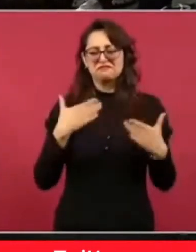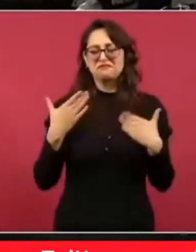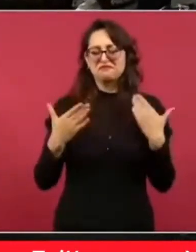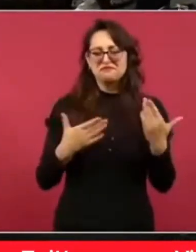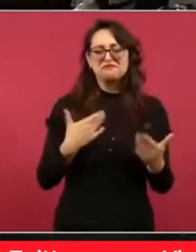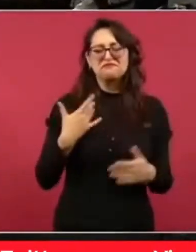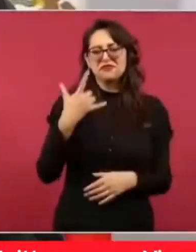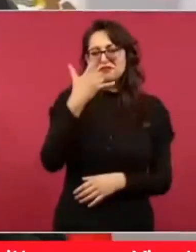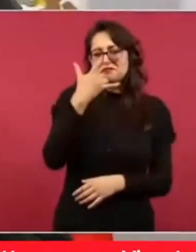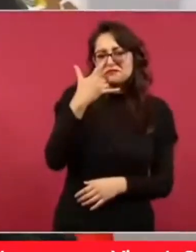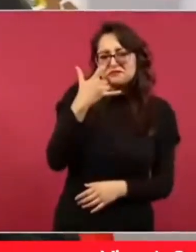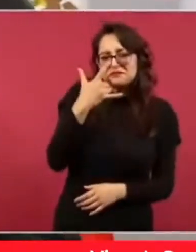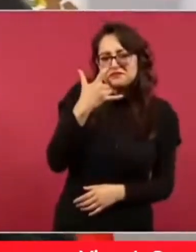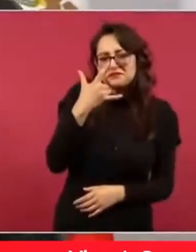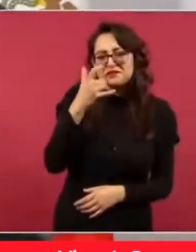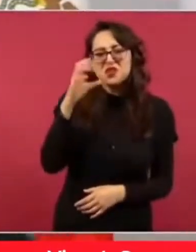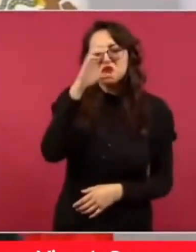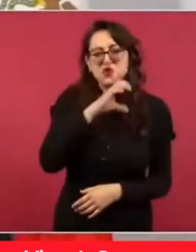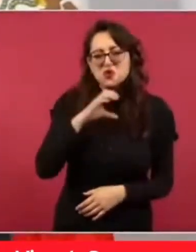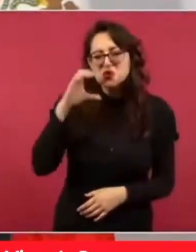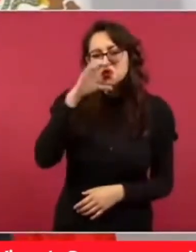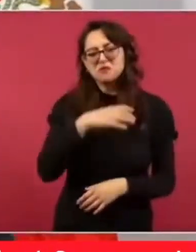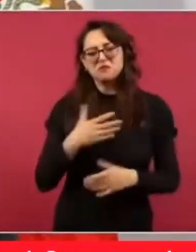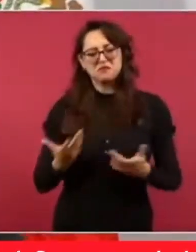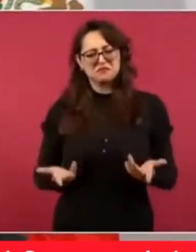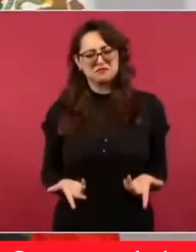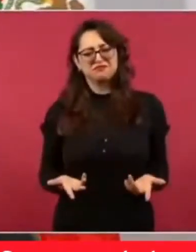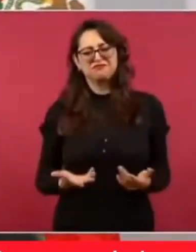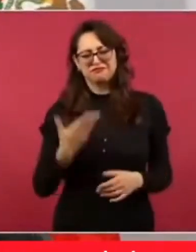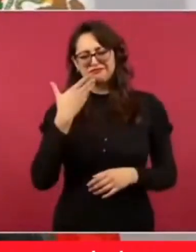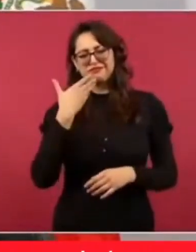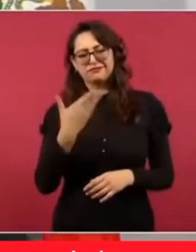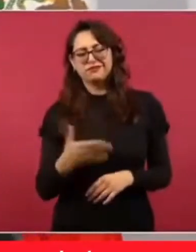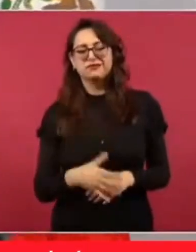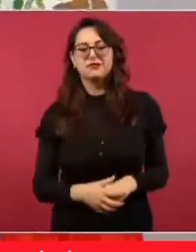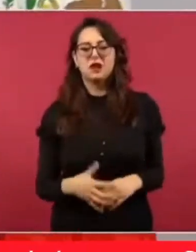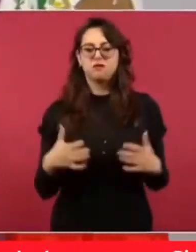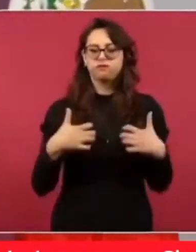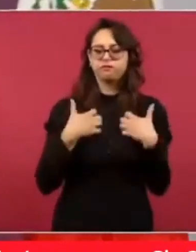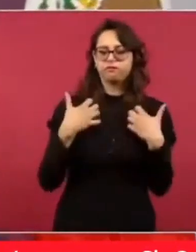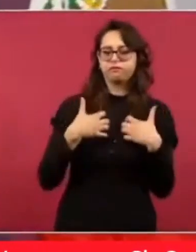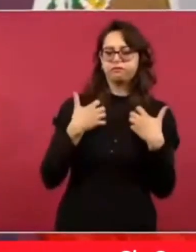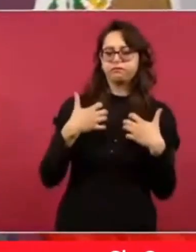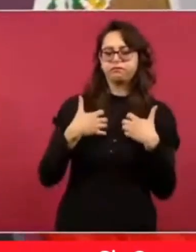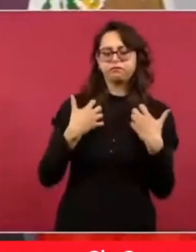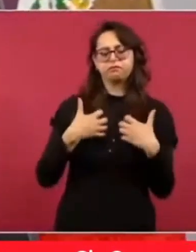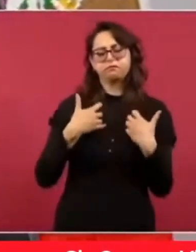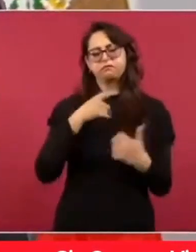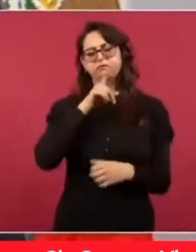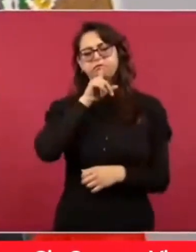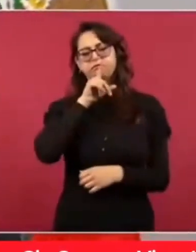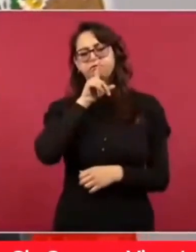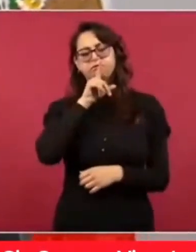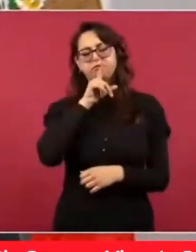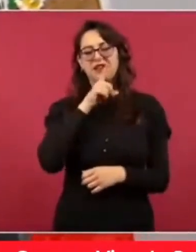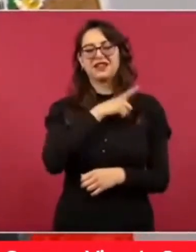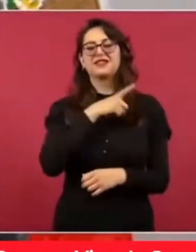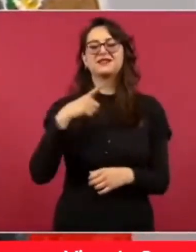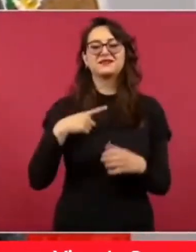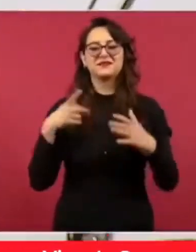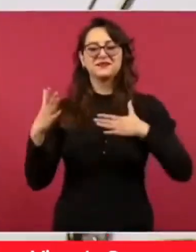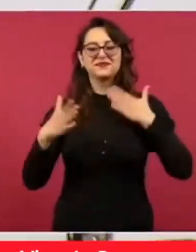que enojarse, hay que tener sentido del humor,